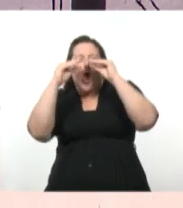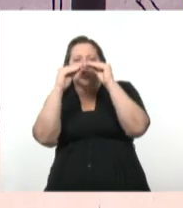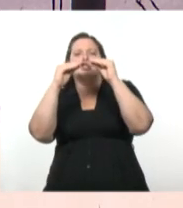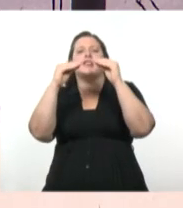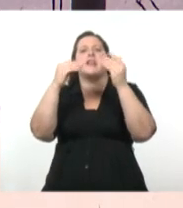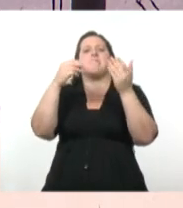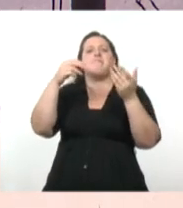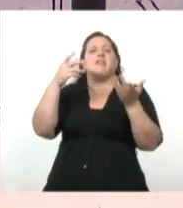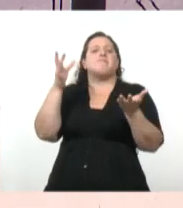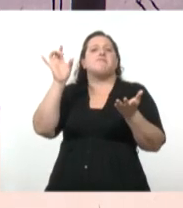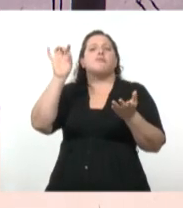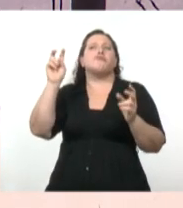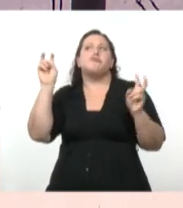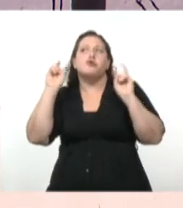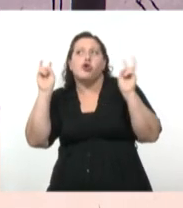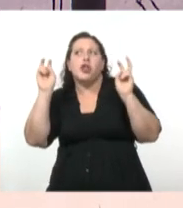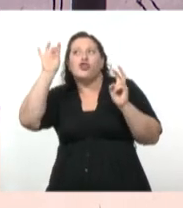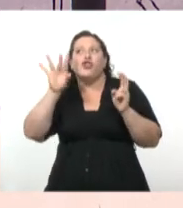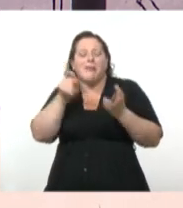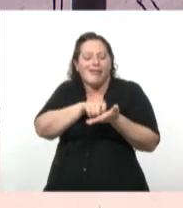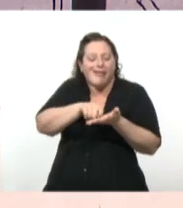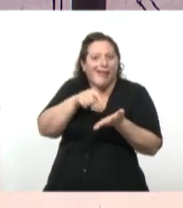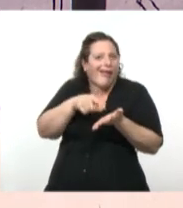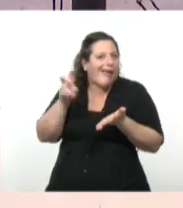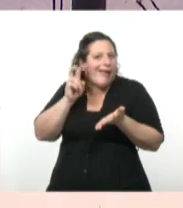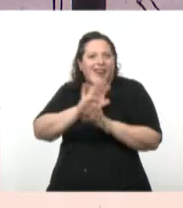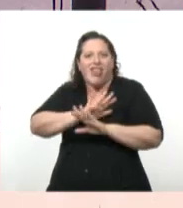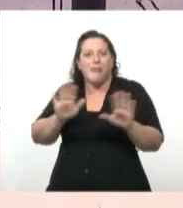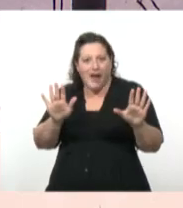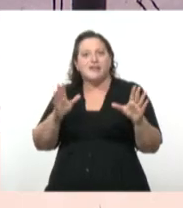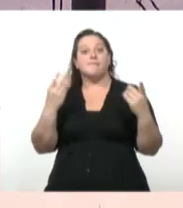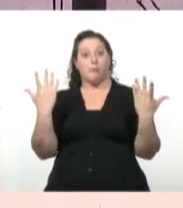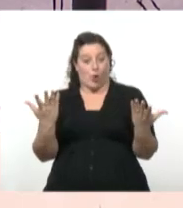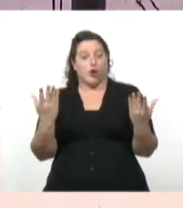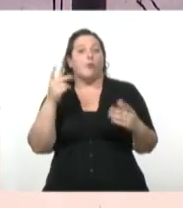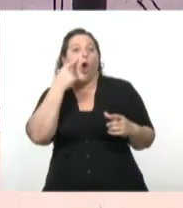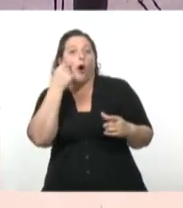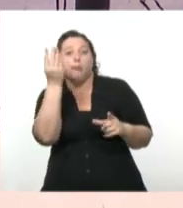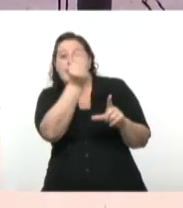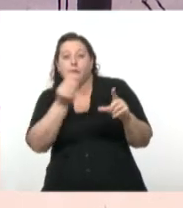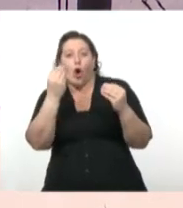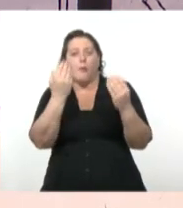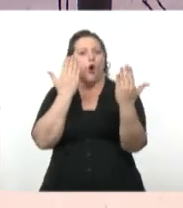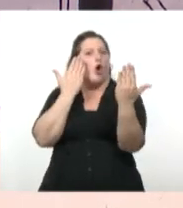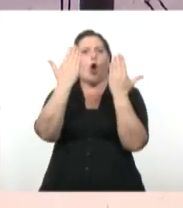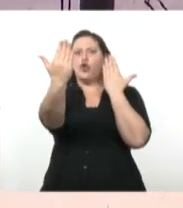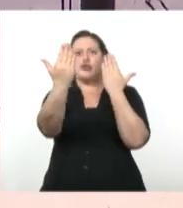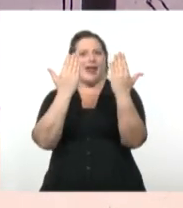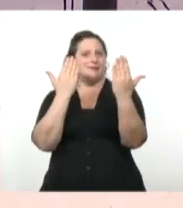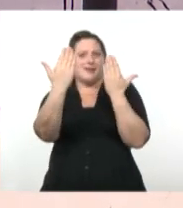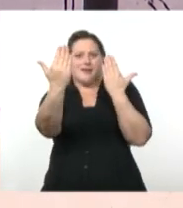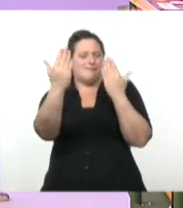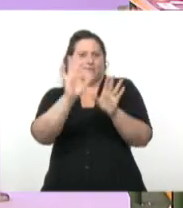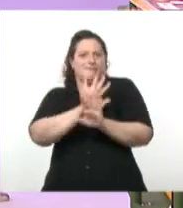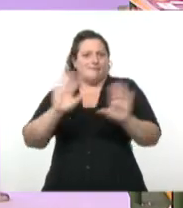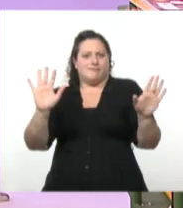contra el papel. Vamos a ver qué recursos usa. Tenemos un gran contraste. Re. Más imposible.